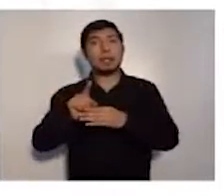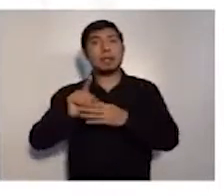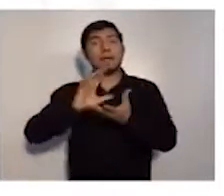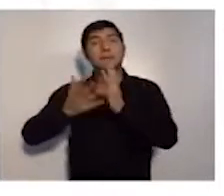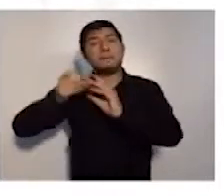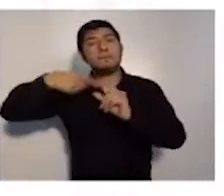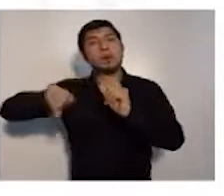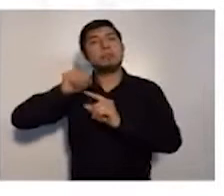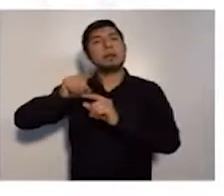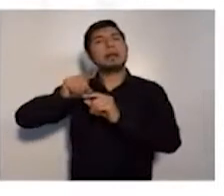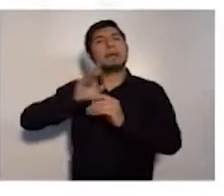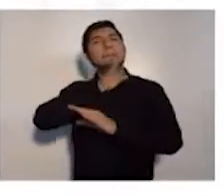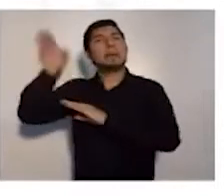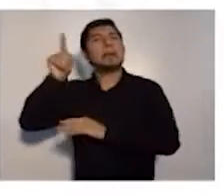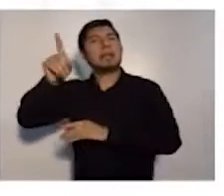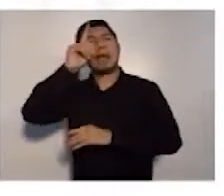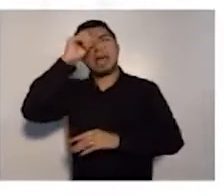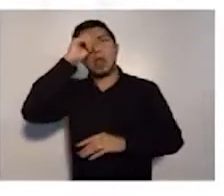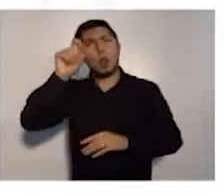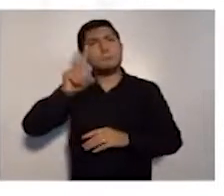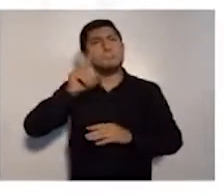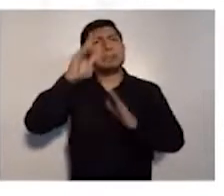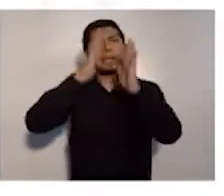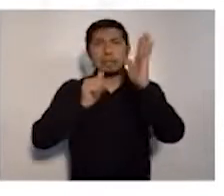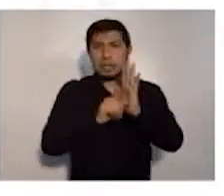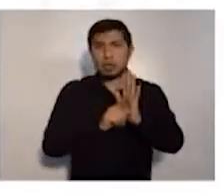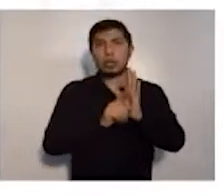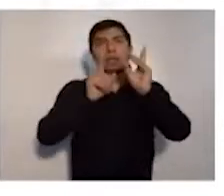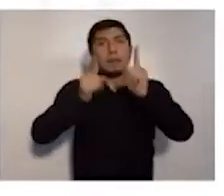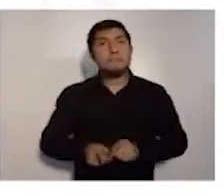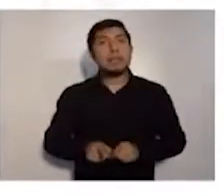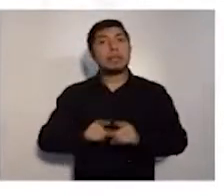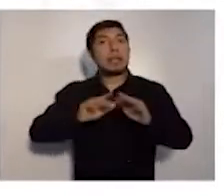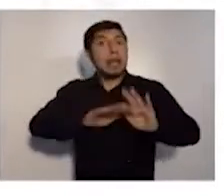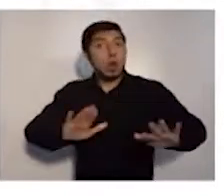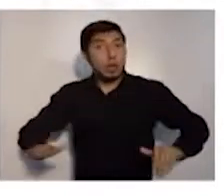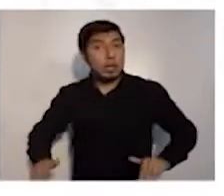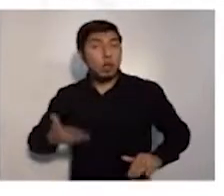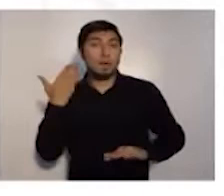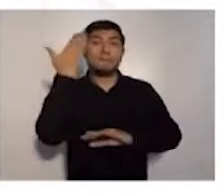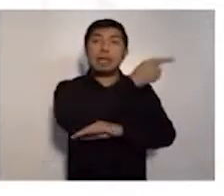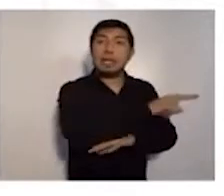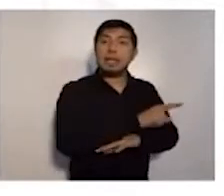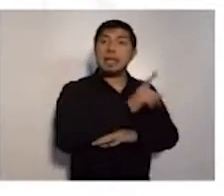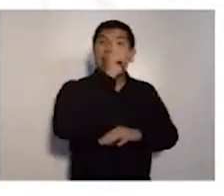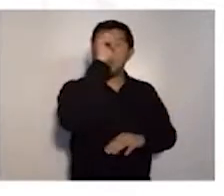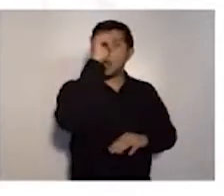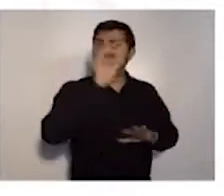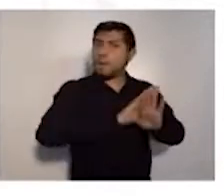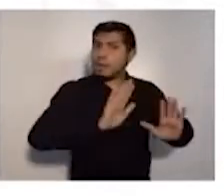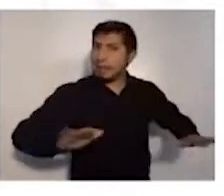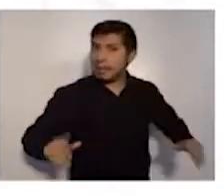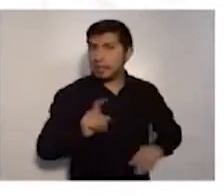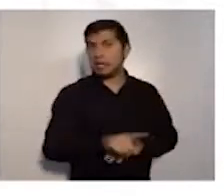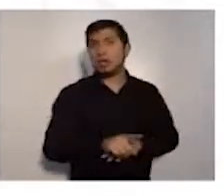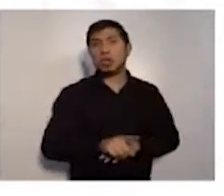COVID, va a ir al hospital San Roque. El mismo caso, si es un niño, va a ir al hospital materno infantil. Y el